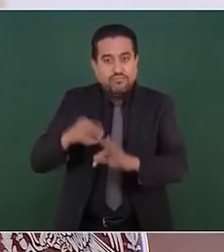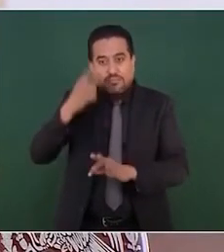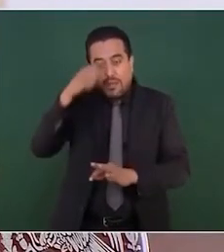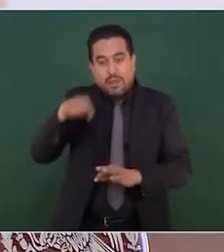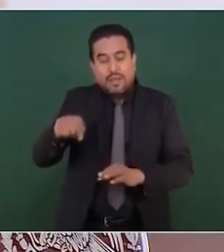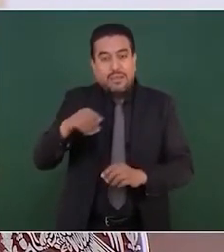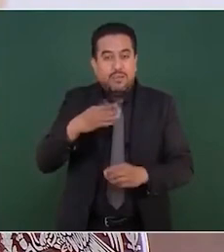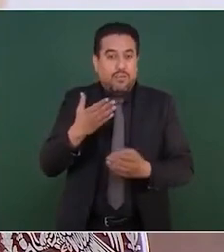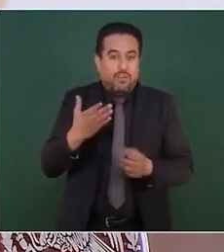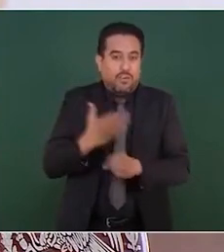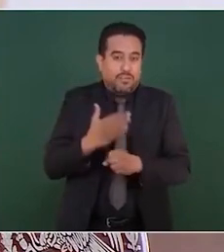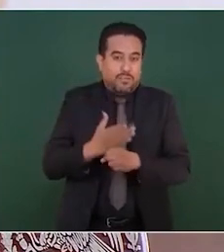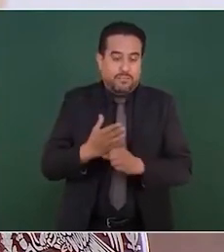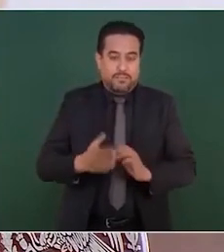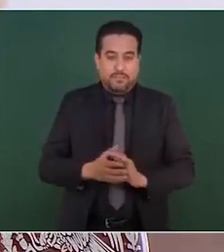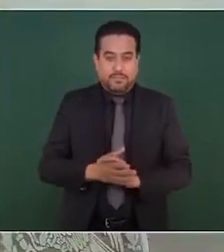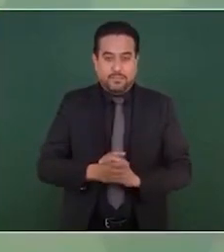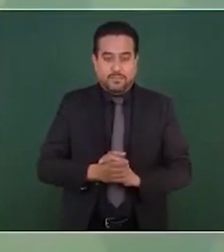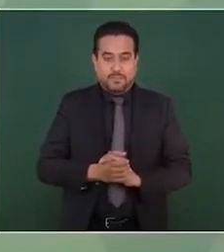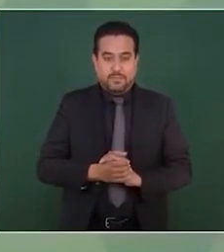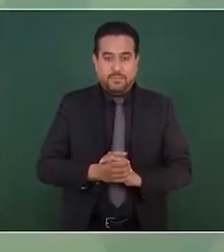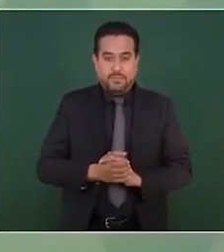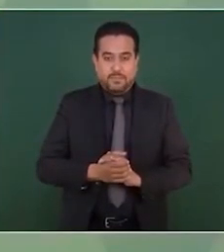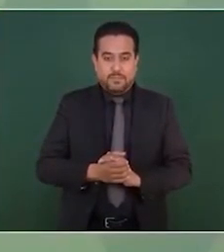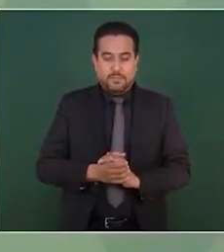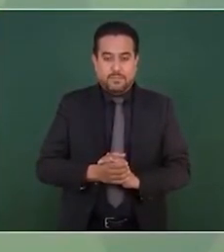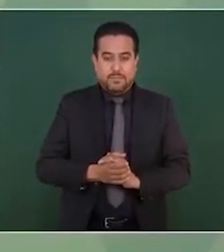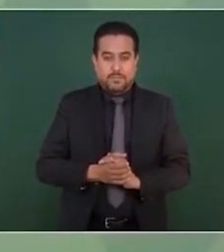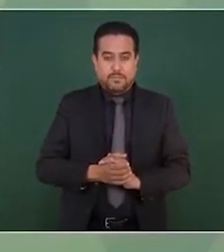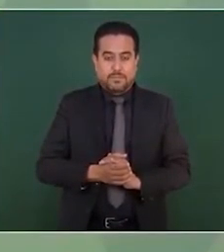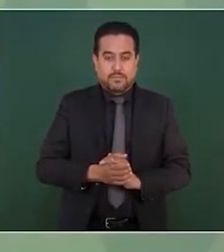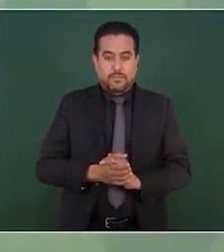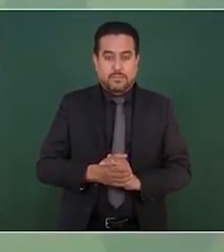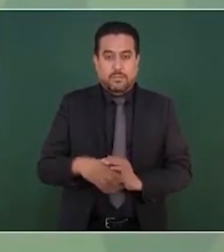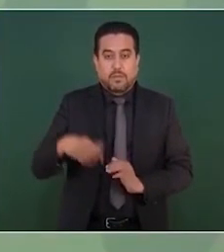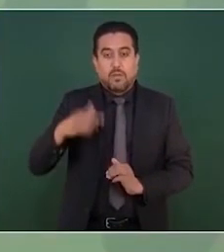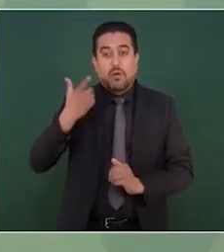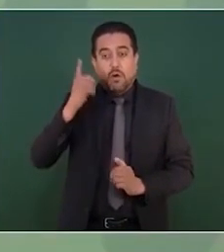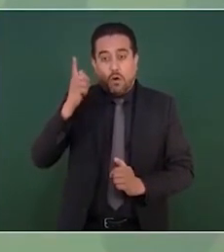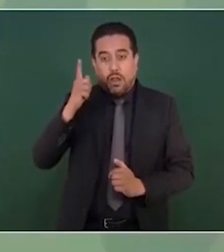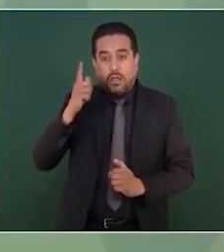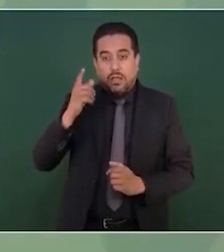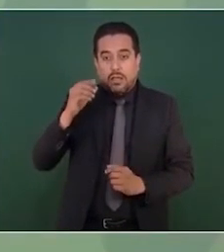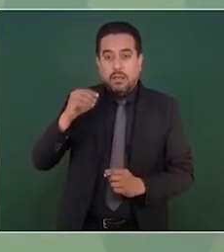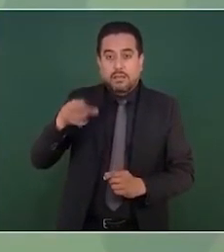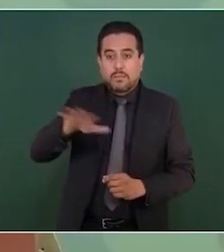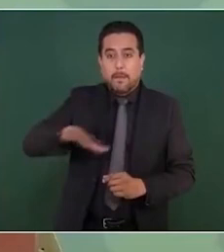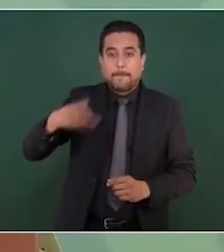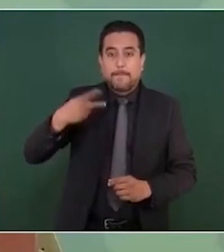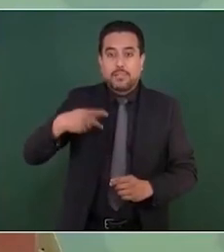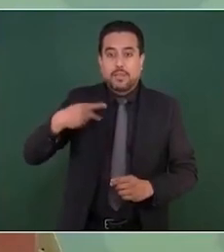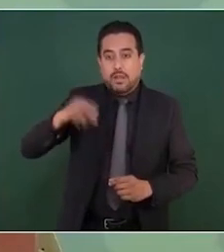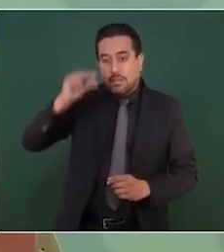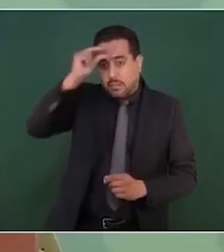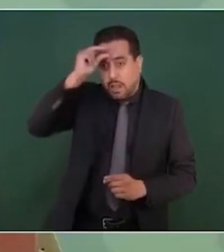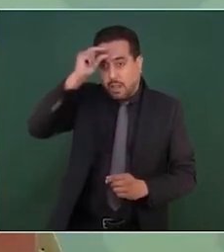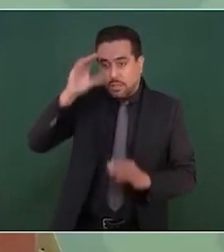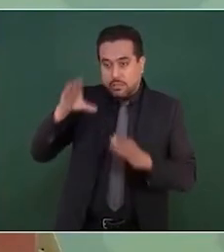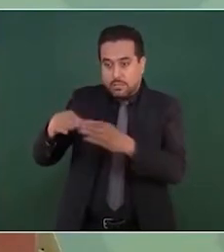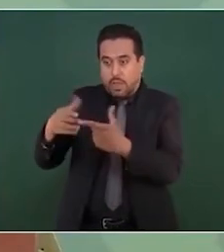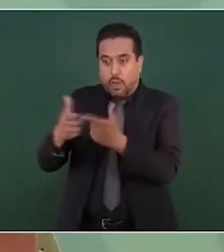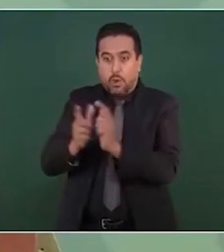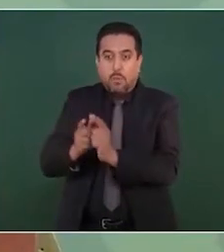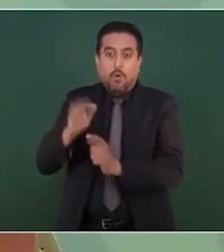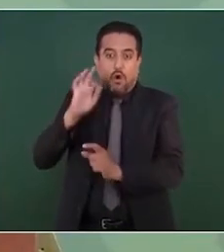vamos a tratar de tener más información inteligencia para ir sobre este grupo